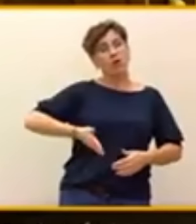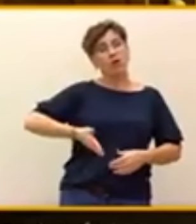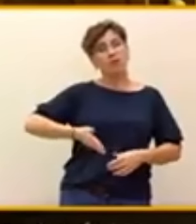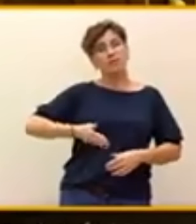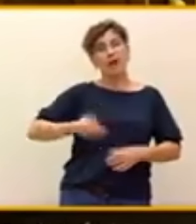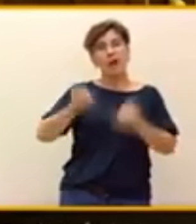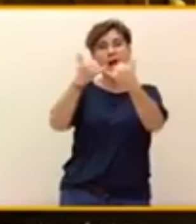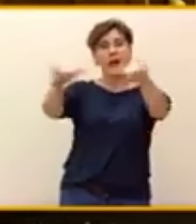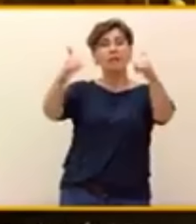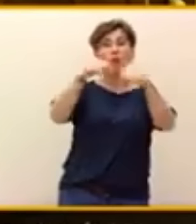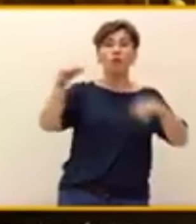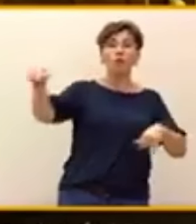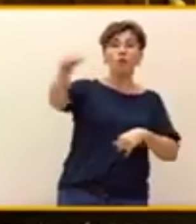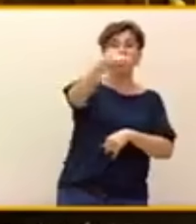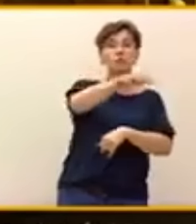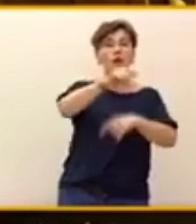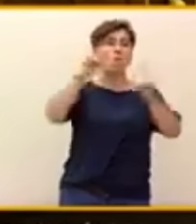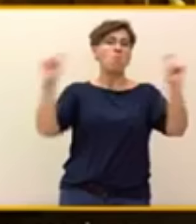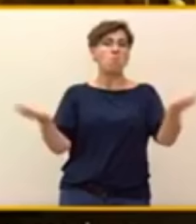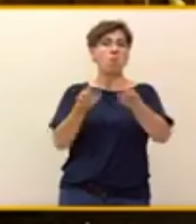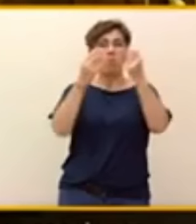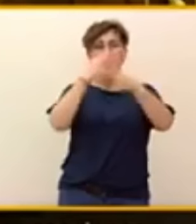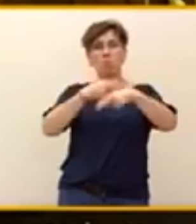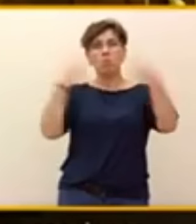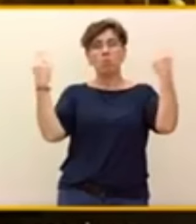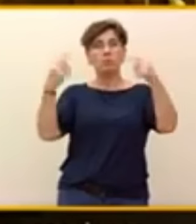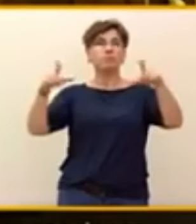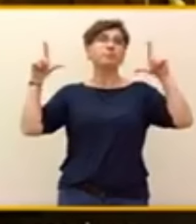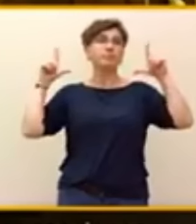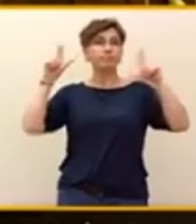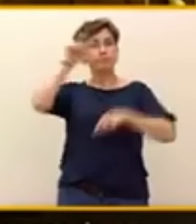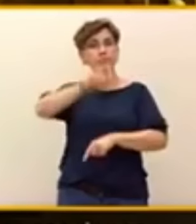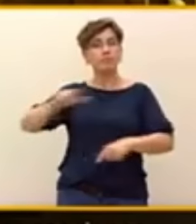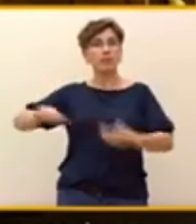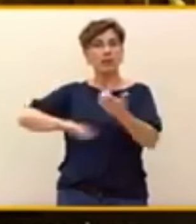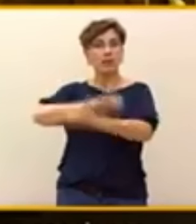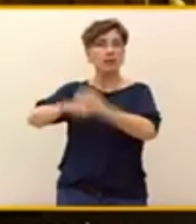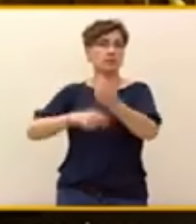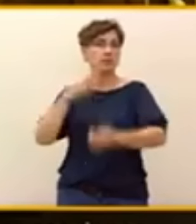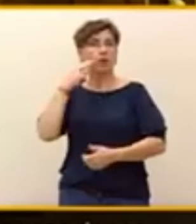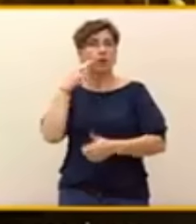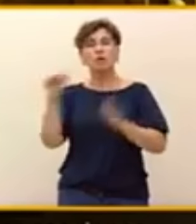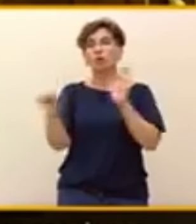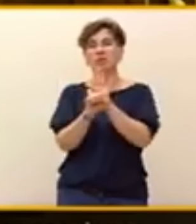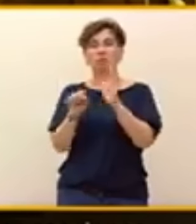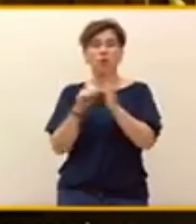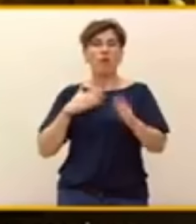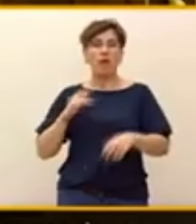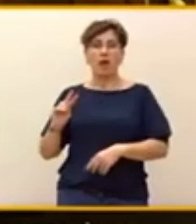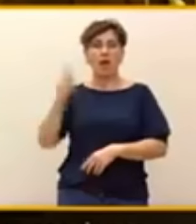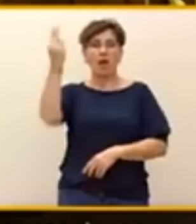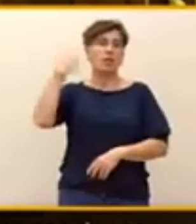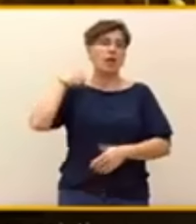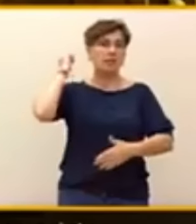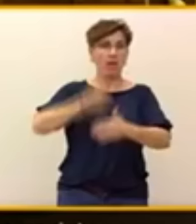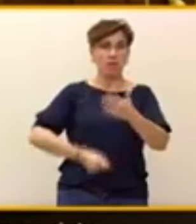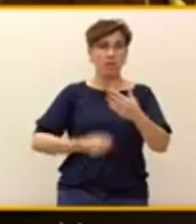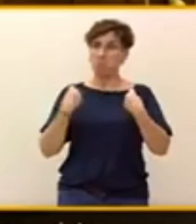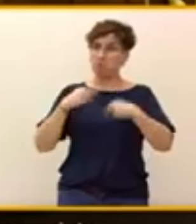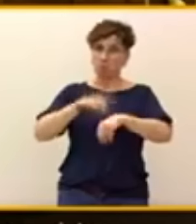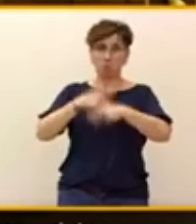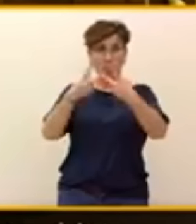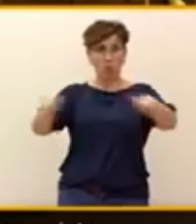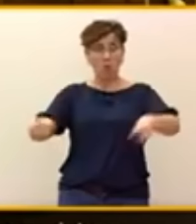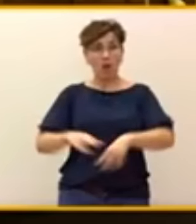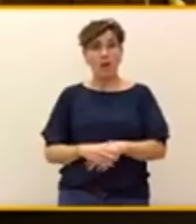de terroristas y símbolos de ETA. Esto no es nuevo. Ya el propio ministro Grande Marlaska, sí, ese juez admirado, luego